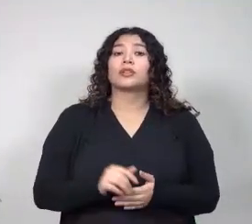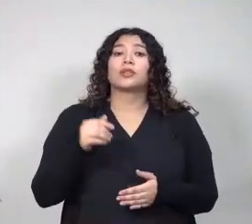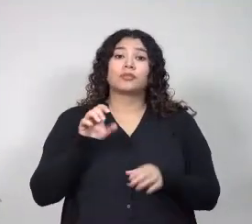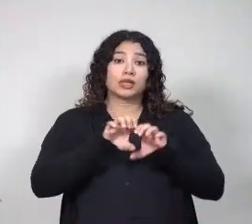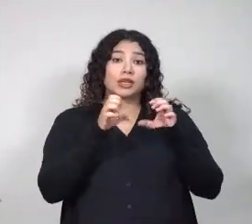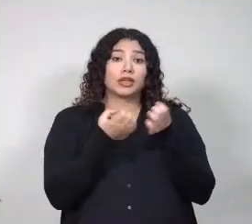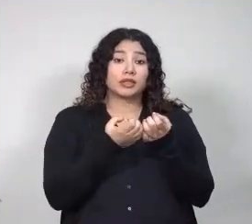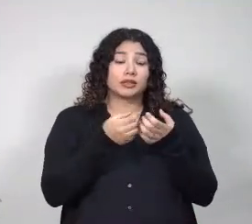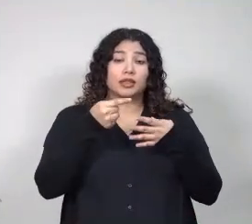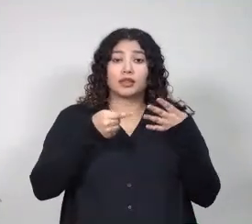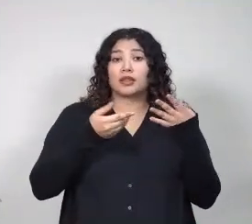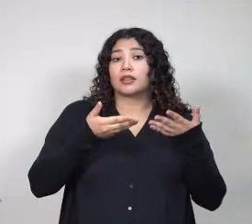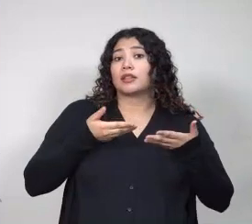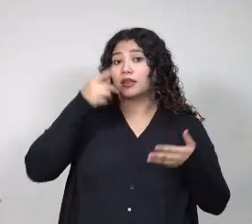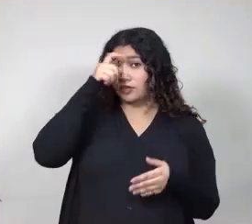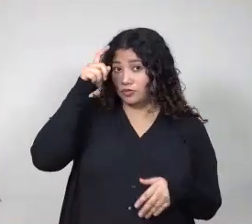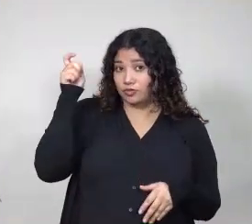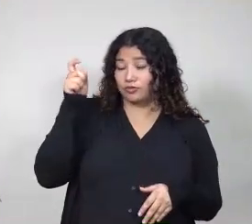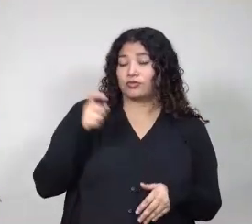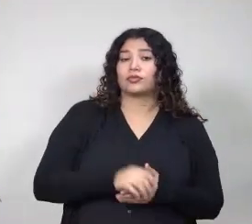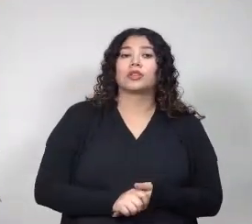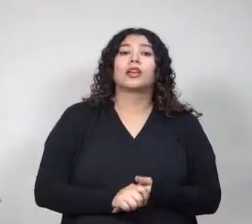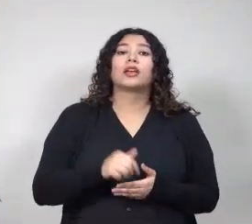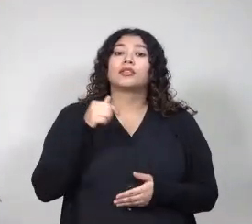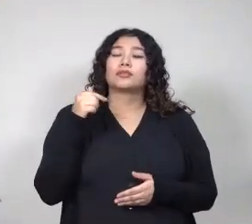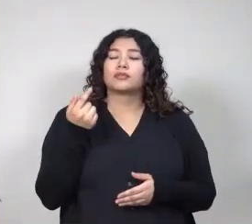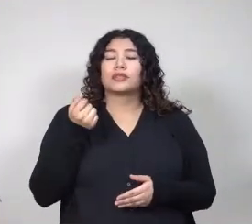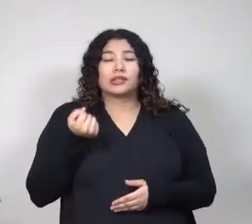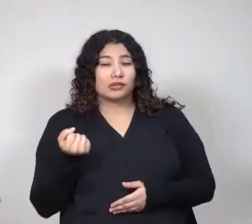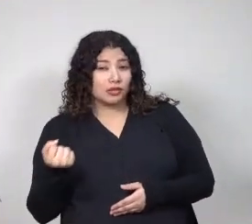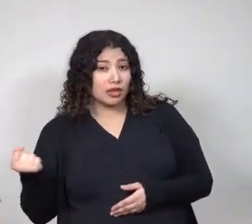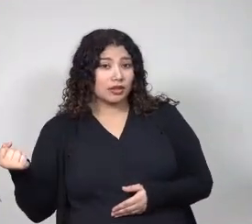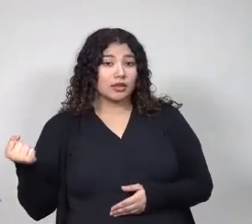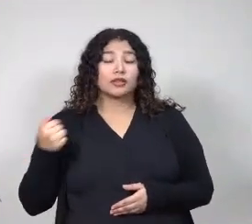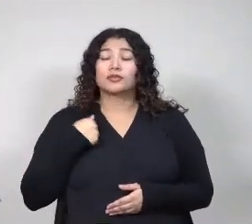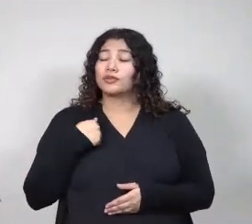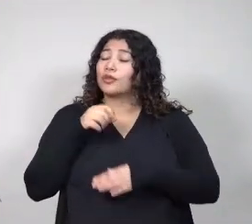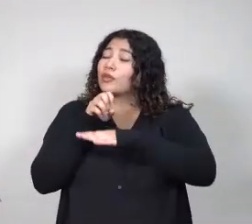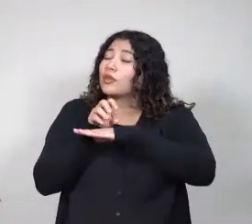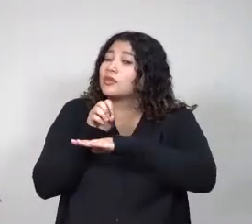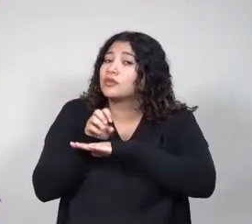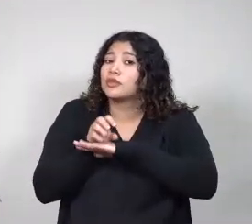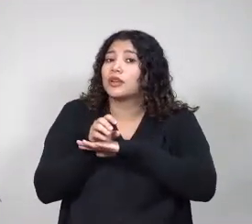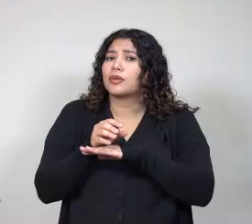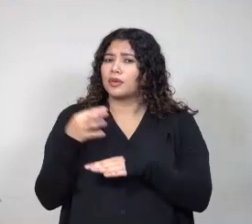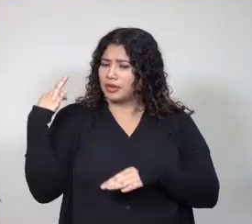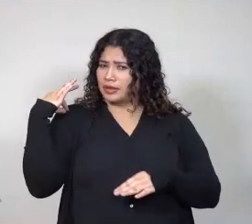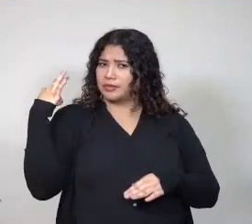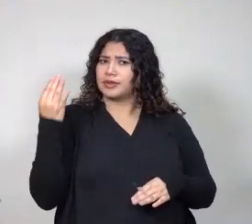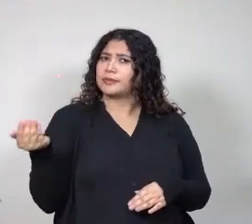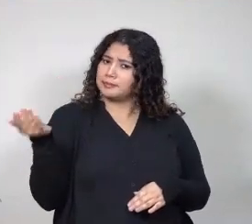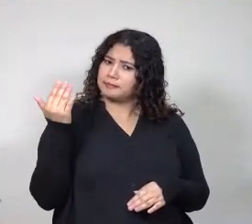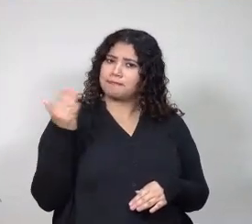I, II y Derecho Procesal Laboral. Sí, a los estudiantes y a las estudiantes, pues en este caso yo les sugiero y les invito a que se